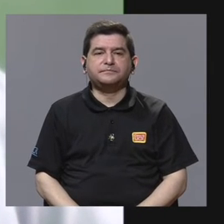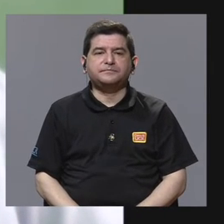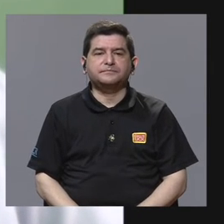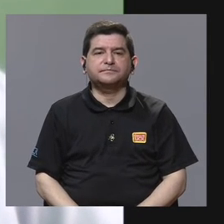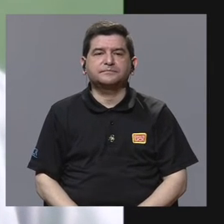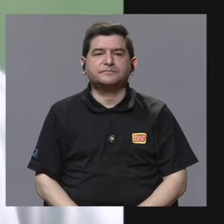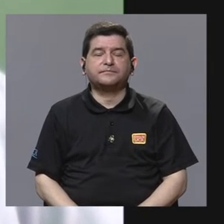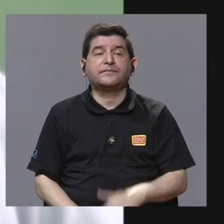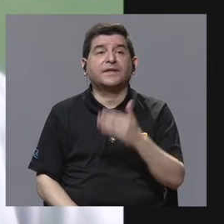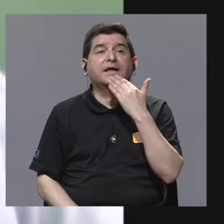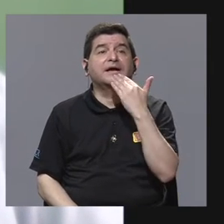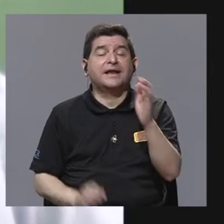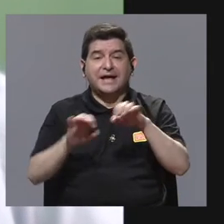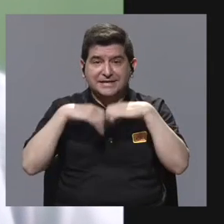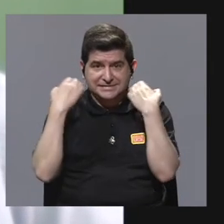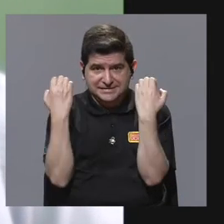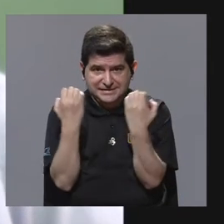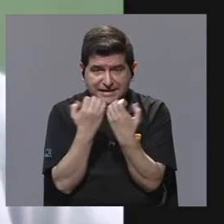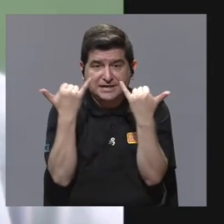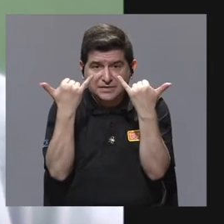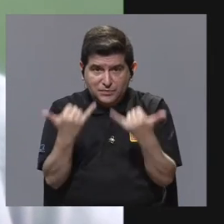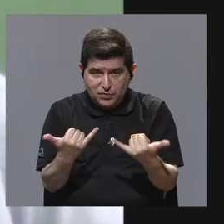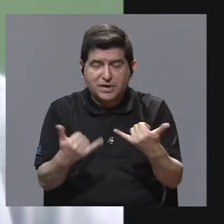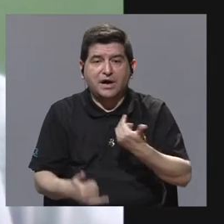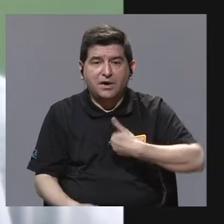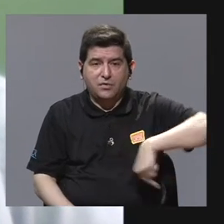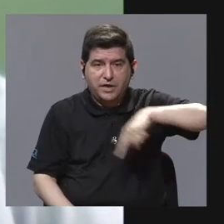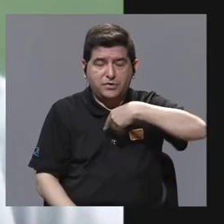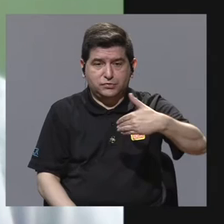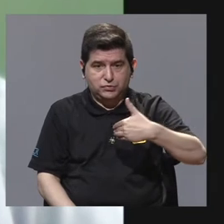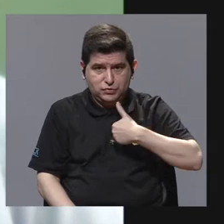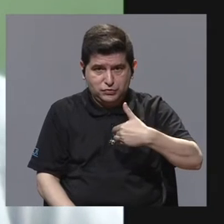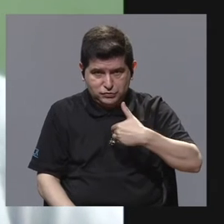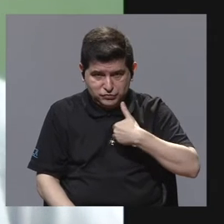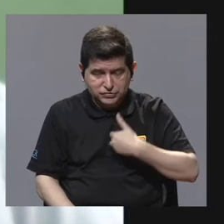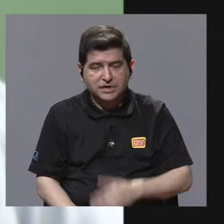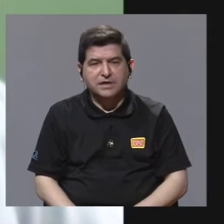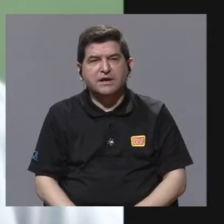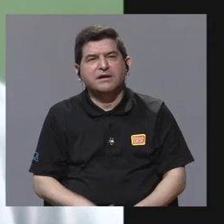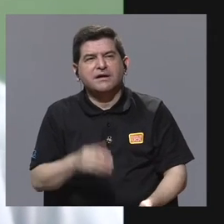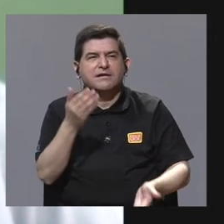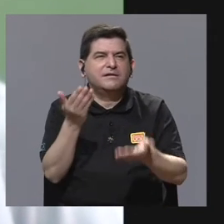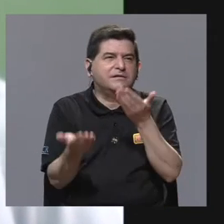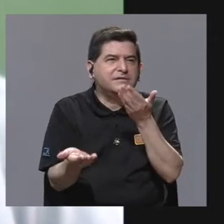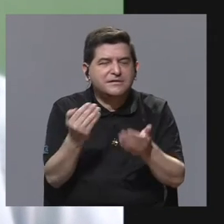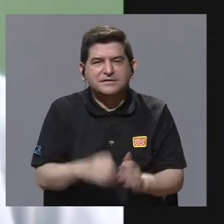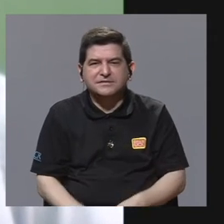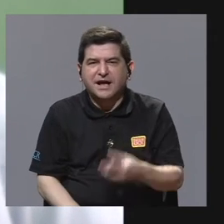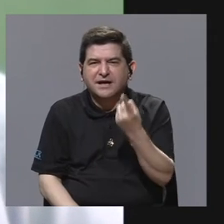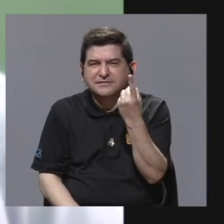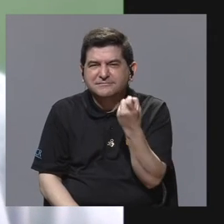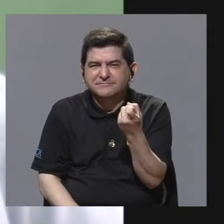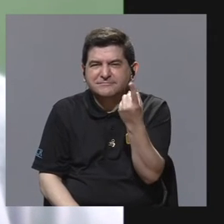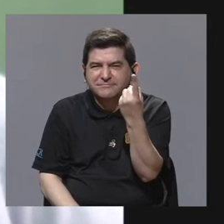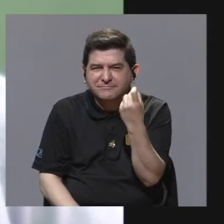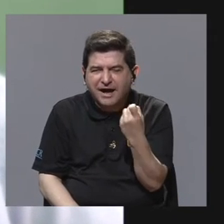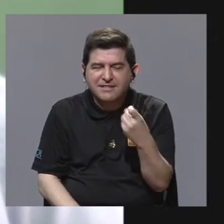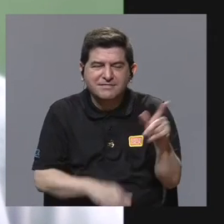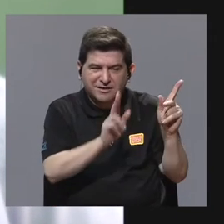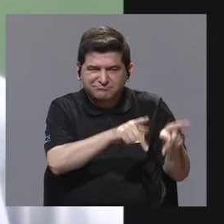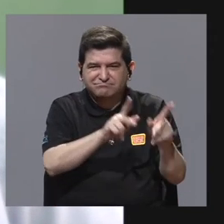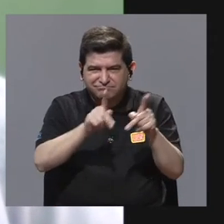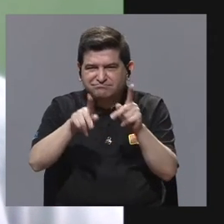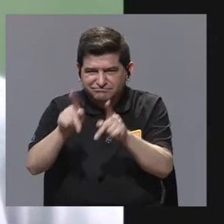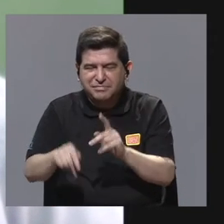Y gracias al equipo que en estos momentos tenemos conformado, aún tal vez faltan todavía muchas